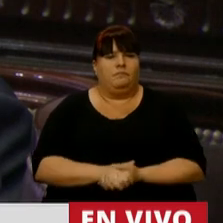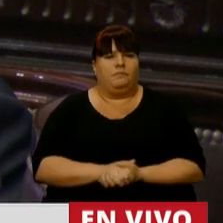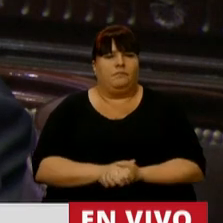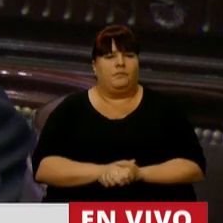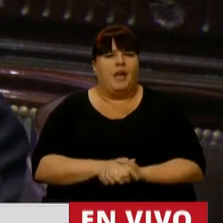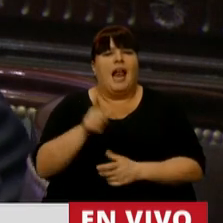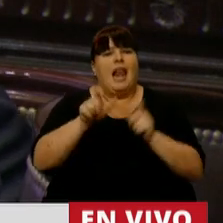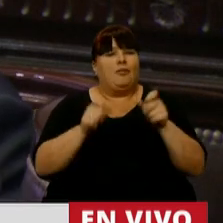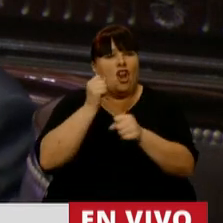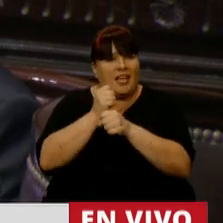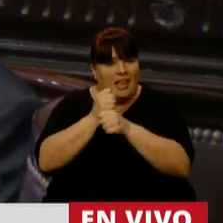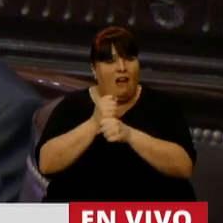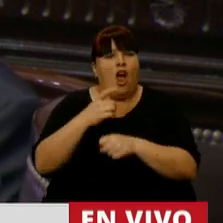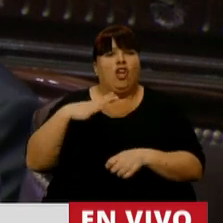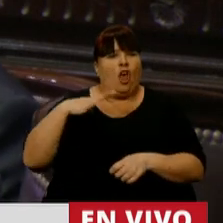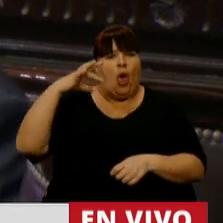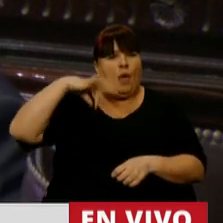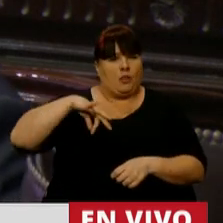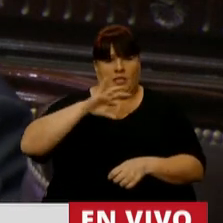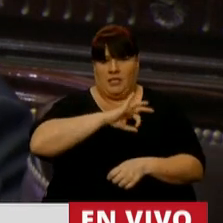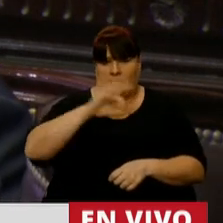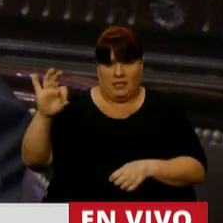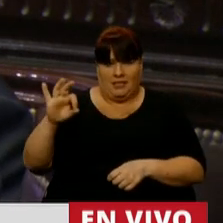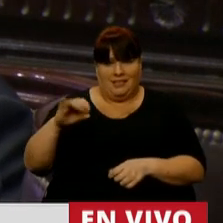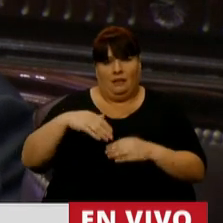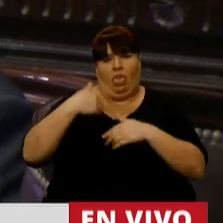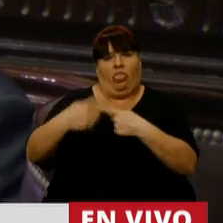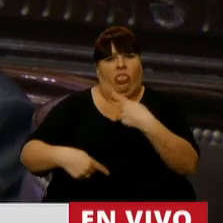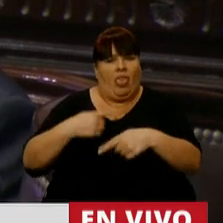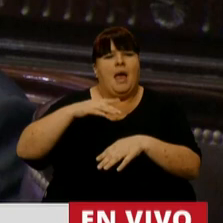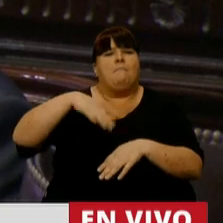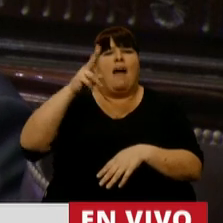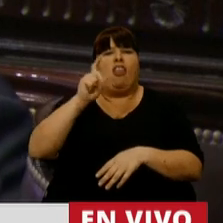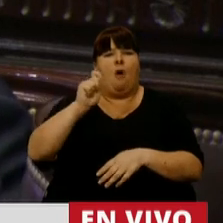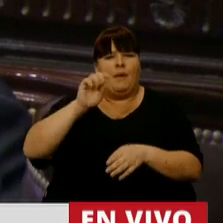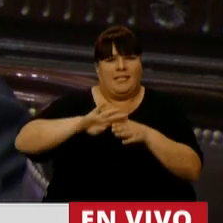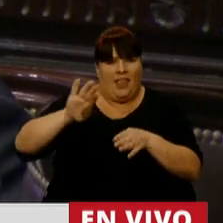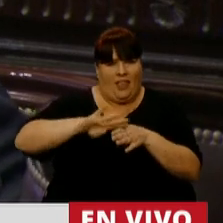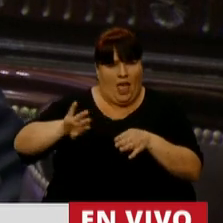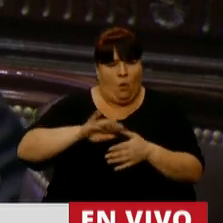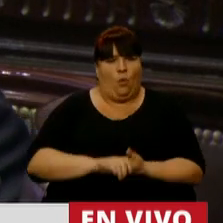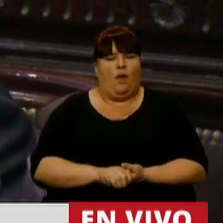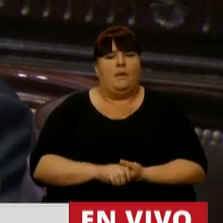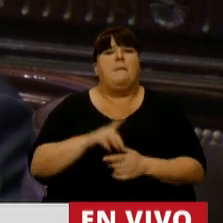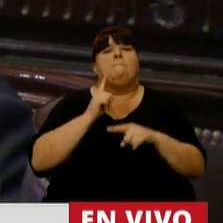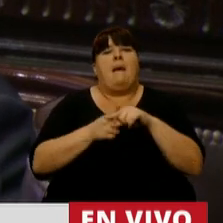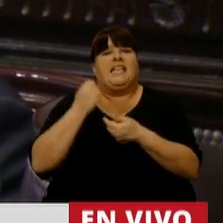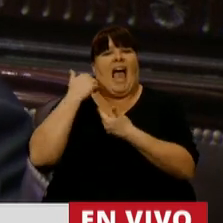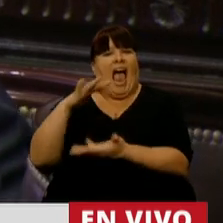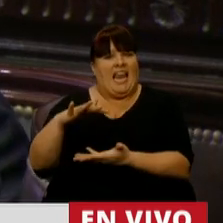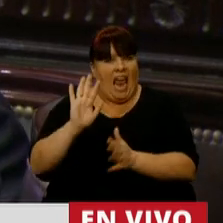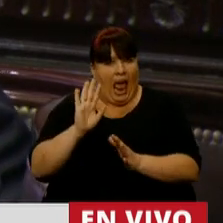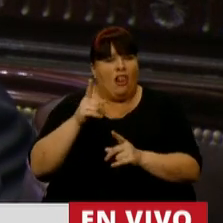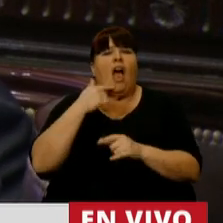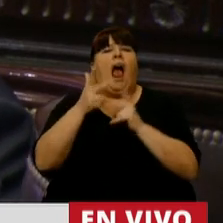los trabajadores siguen sin cobrar en tiempo y forma, se les adeuda más de dos meses y medio aguinaldo, estoy